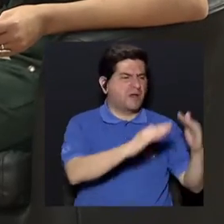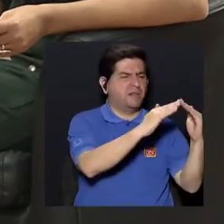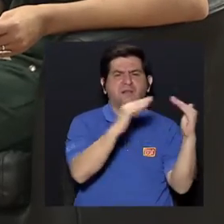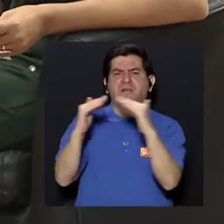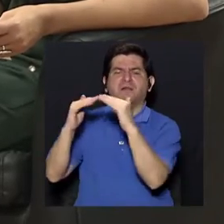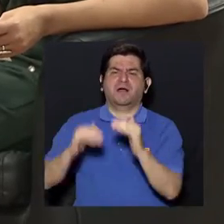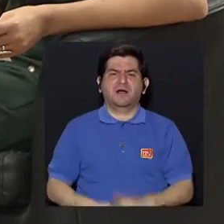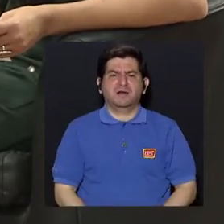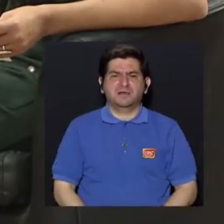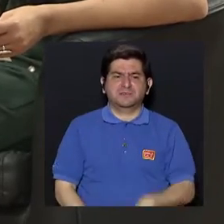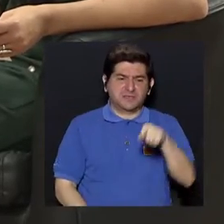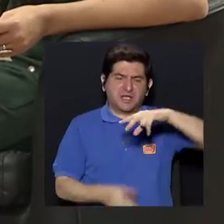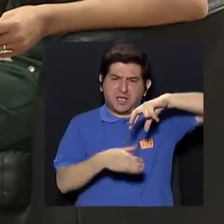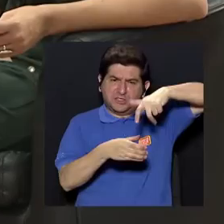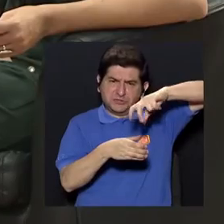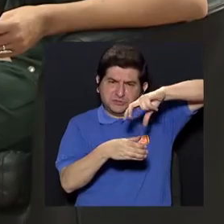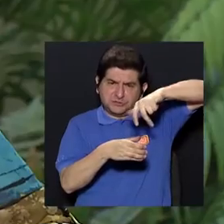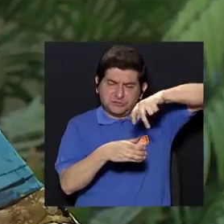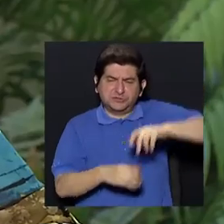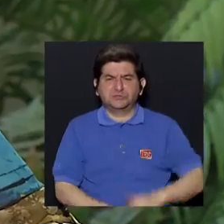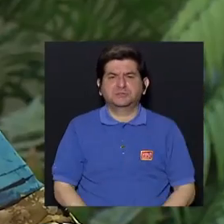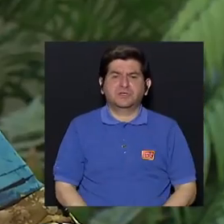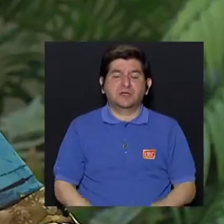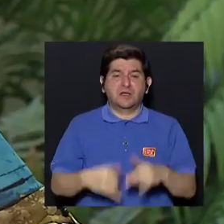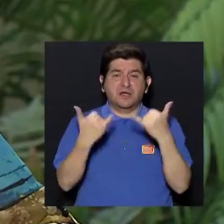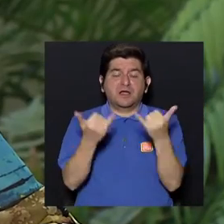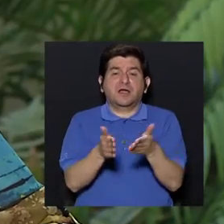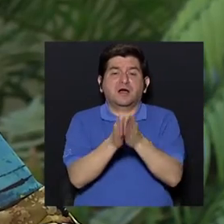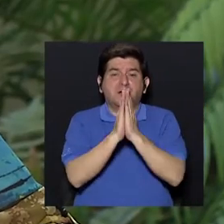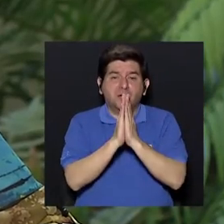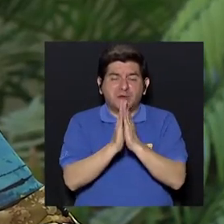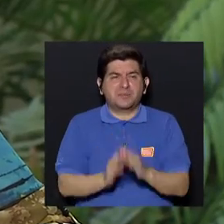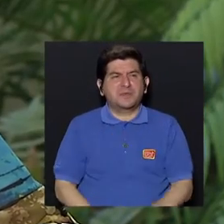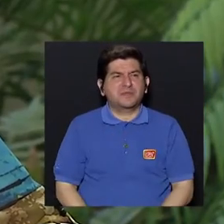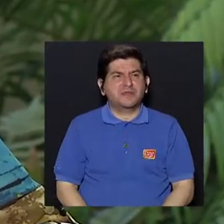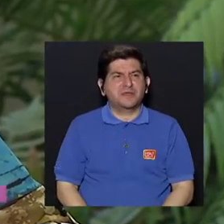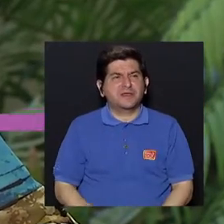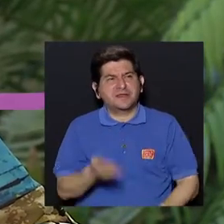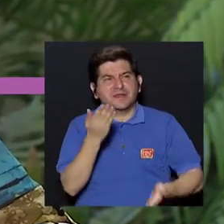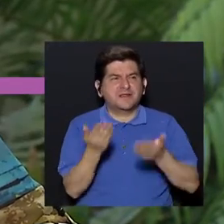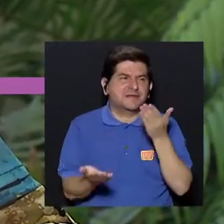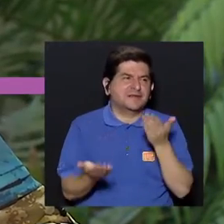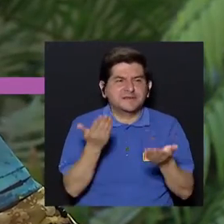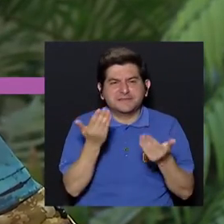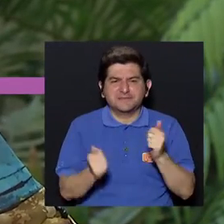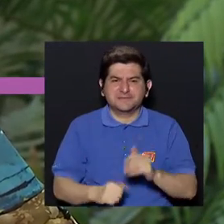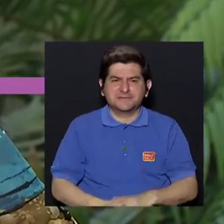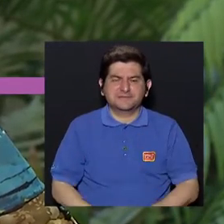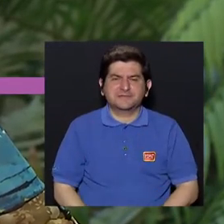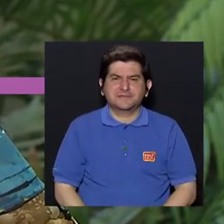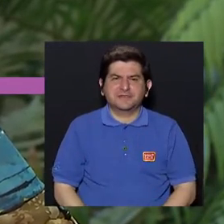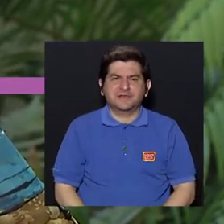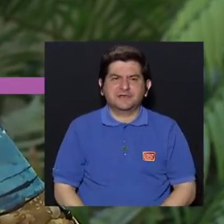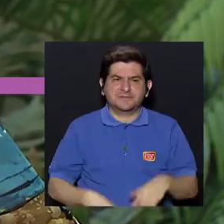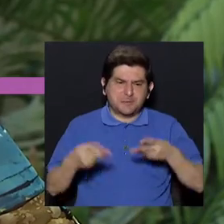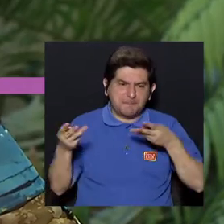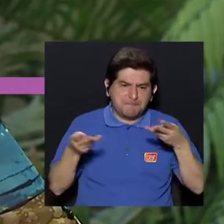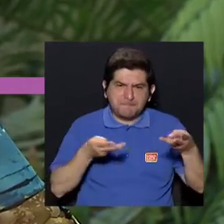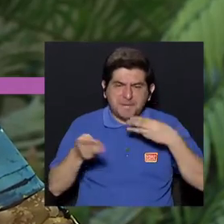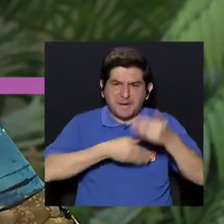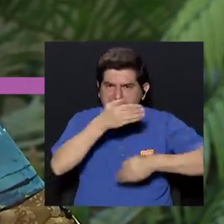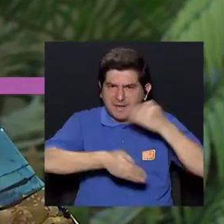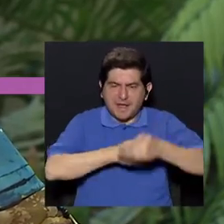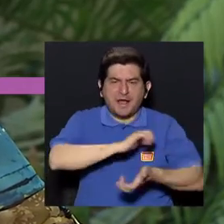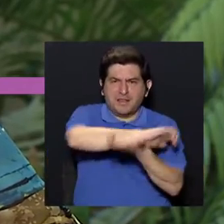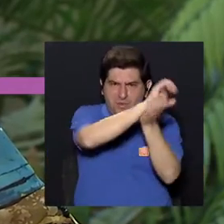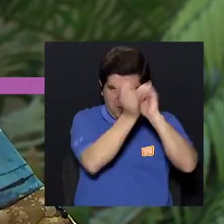viviendas, ¿verdad? Que son las lámparas compactas que nos están pidiendo, bueno, no nos están pidiendo, ha habido como mercadeo,